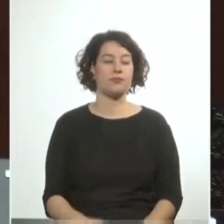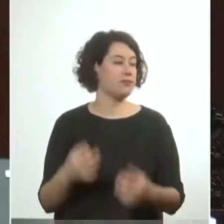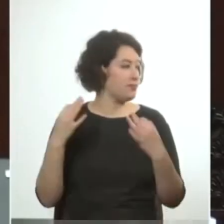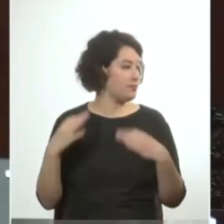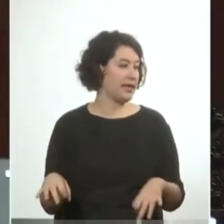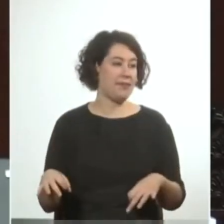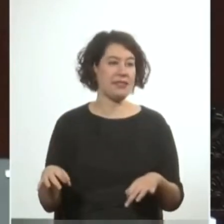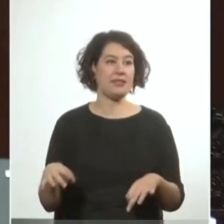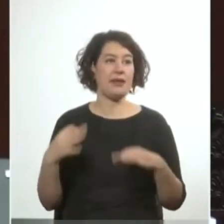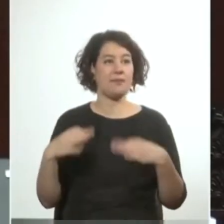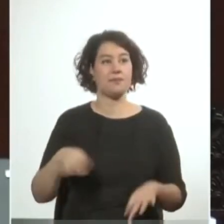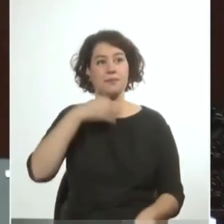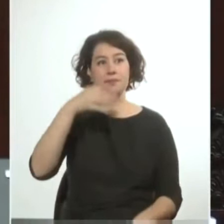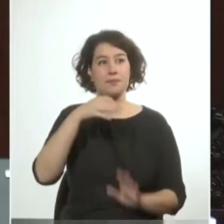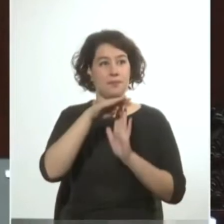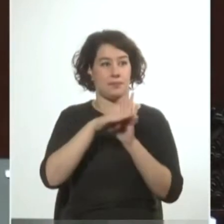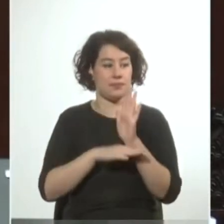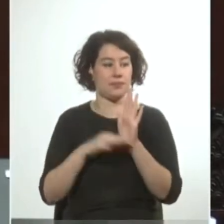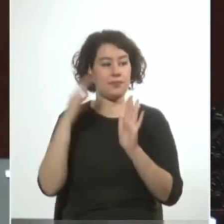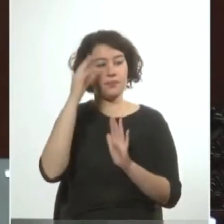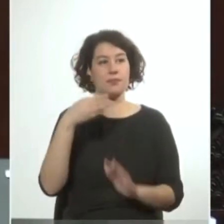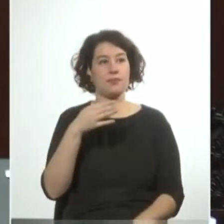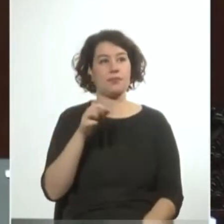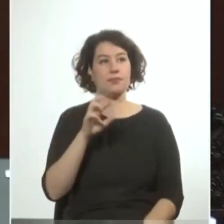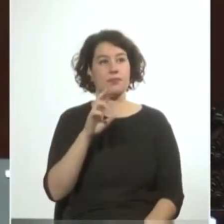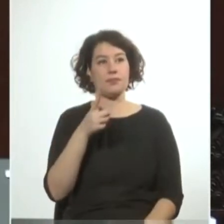Siguiendo con la lista de oradores, tiene la palabra el senador Vergara.